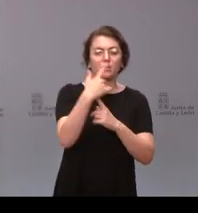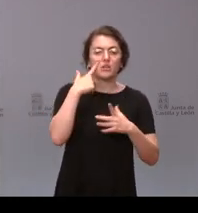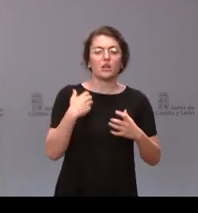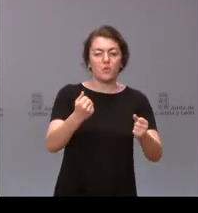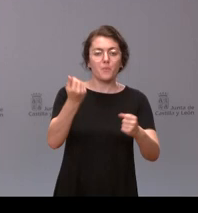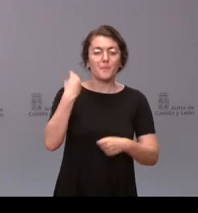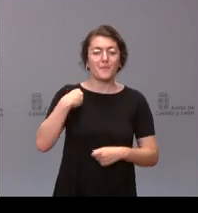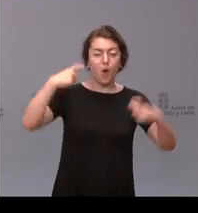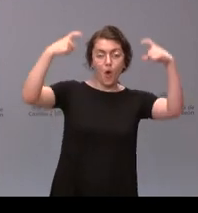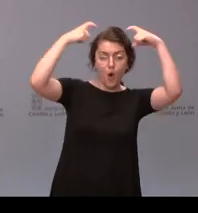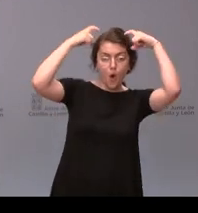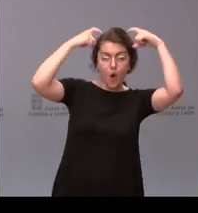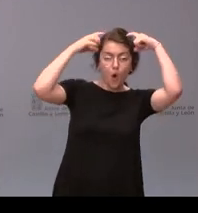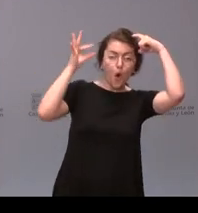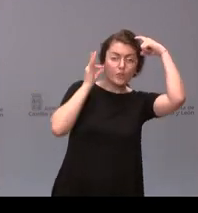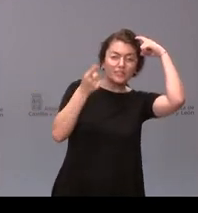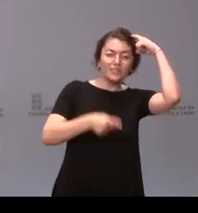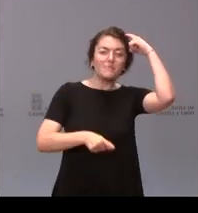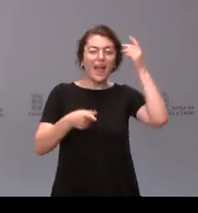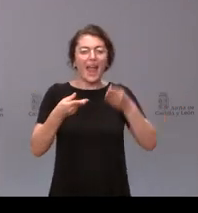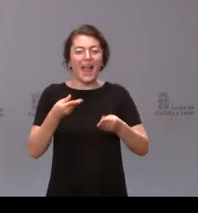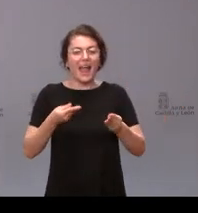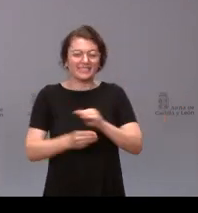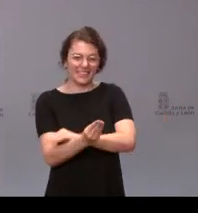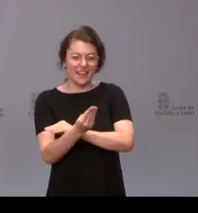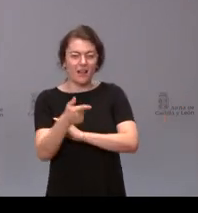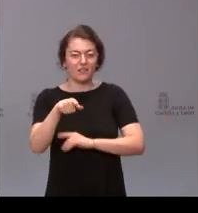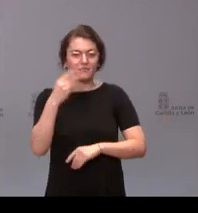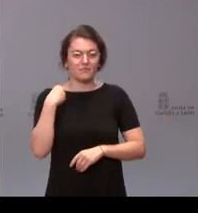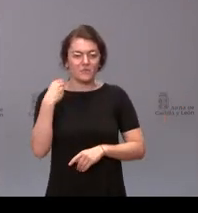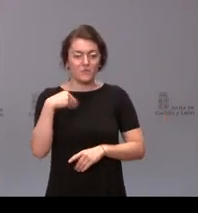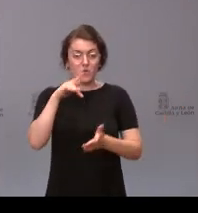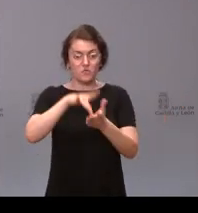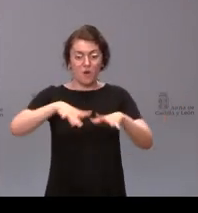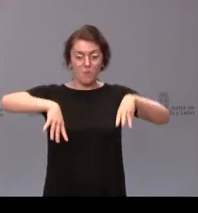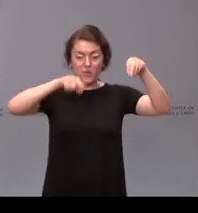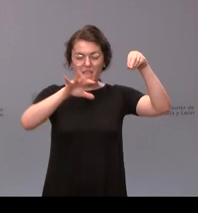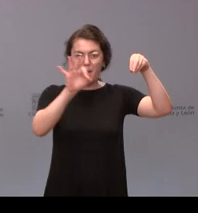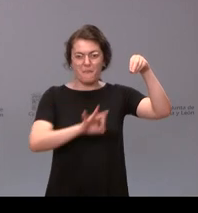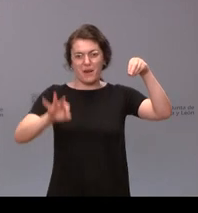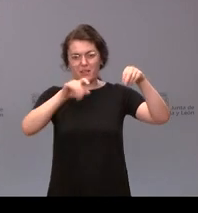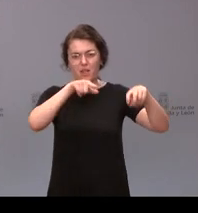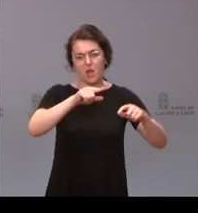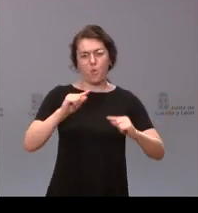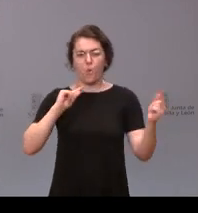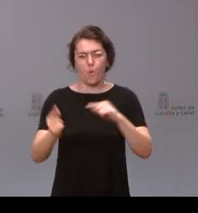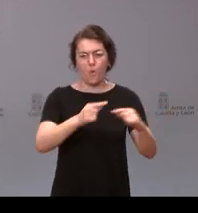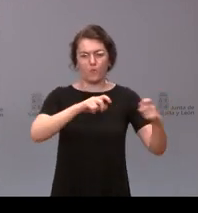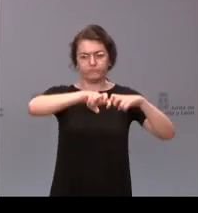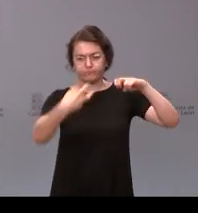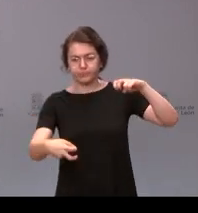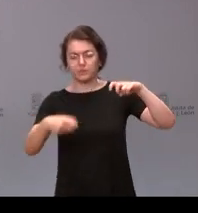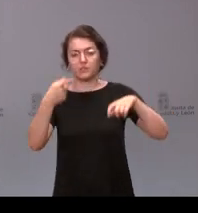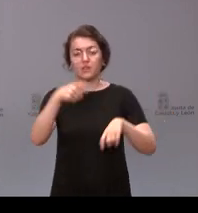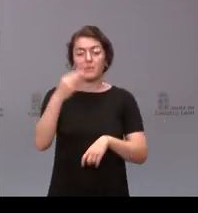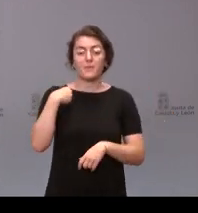que sufrieron daños por el enfrentarse a un oso macho en la montaña palentina hace unos días y también de los etno que se